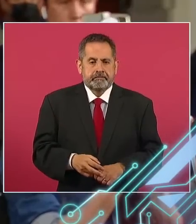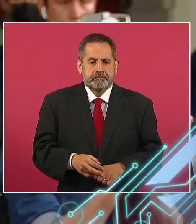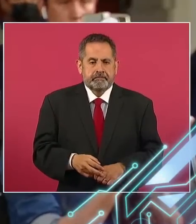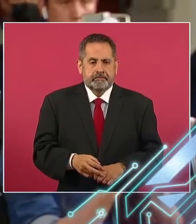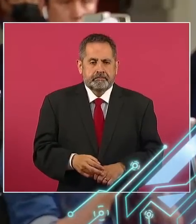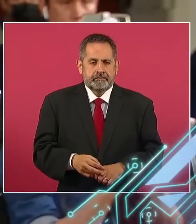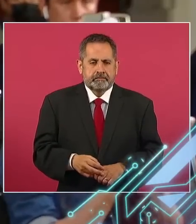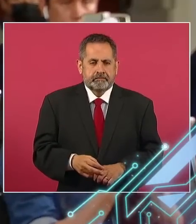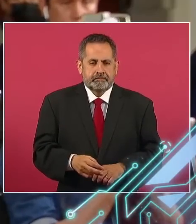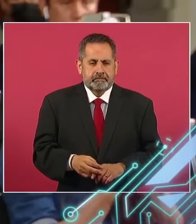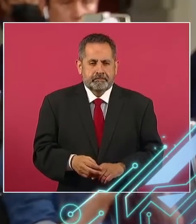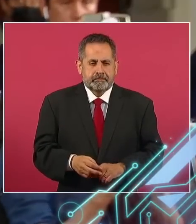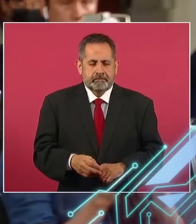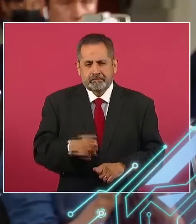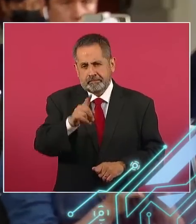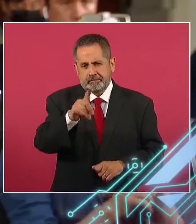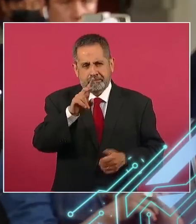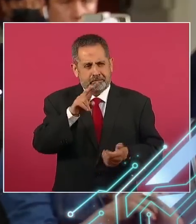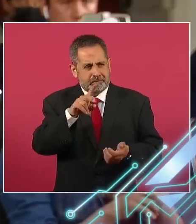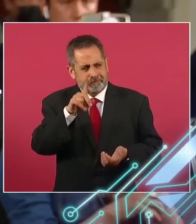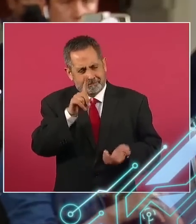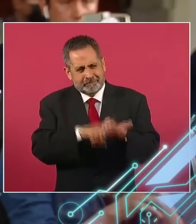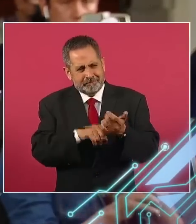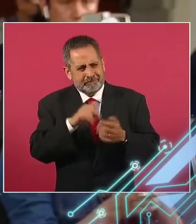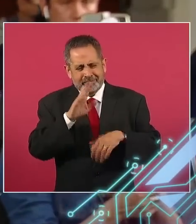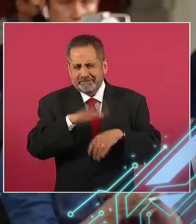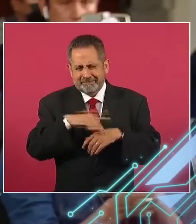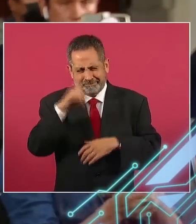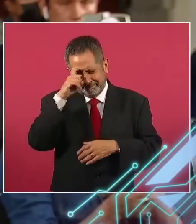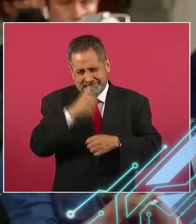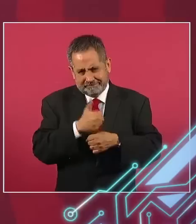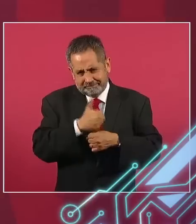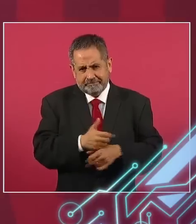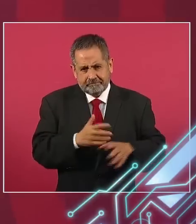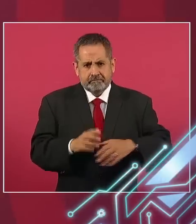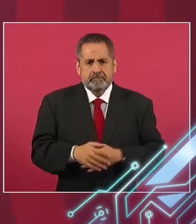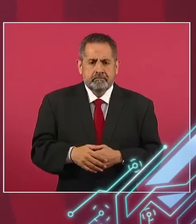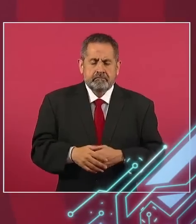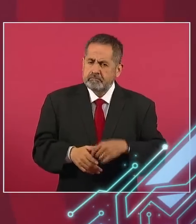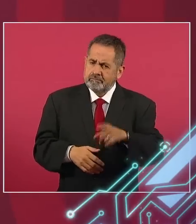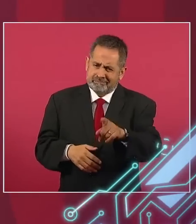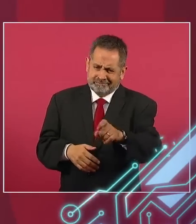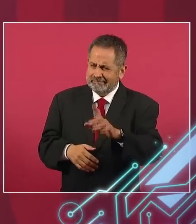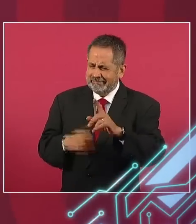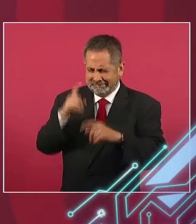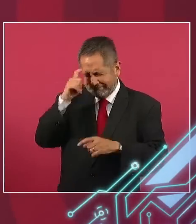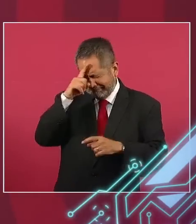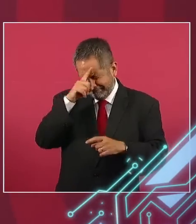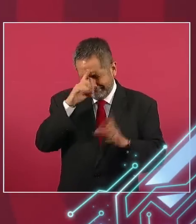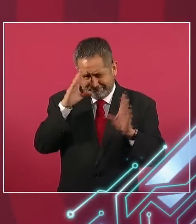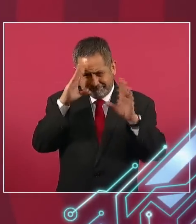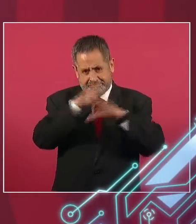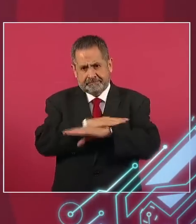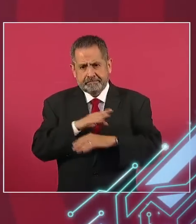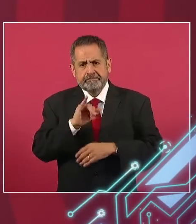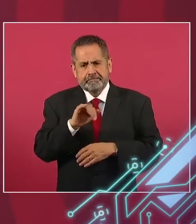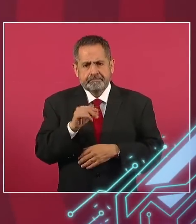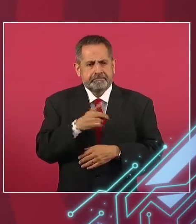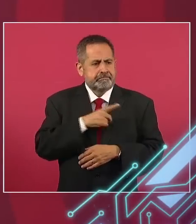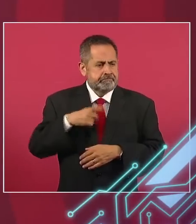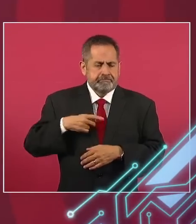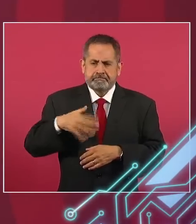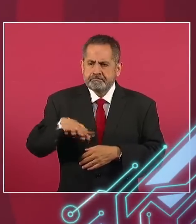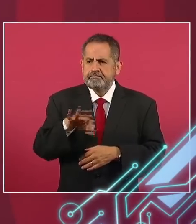¿No vuelve esto más doloroso, el proceso de reconciliación, presidente? Es muy doloroso la reconciliación, pero hay que buscarla.